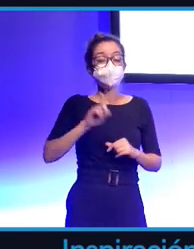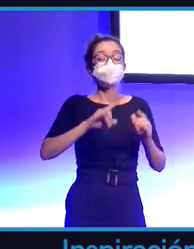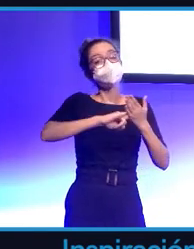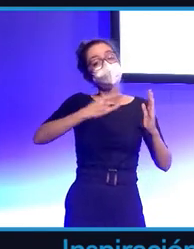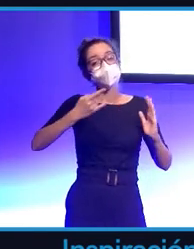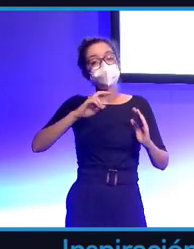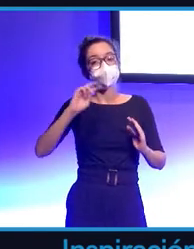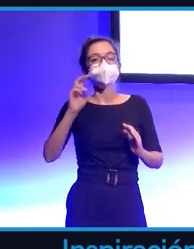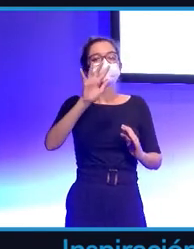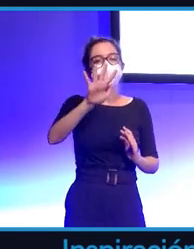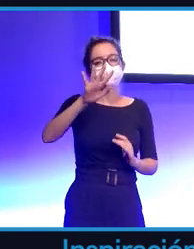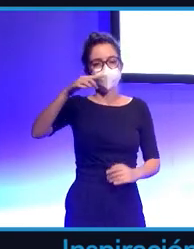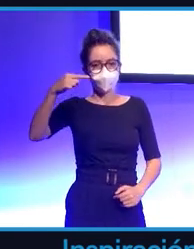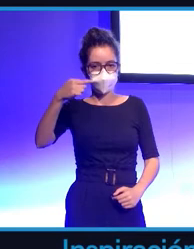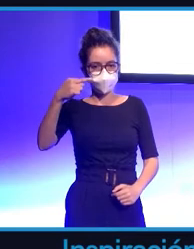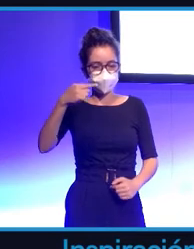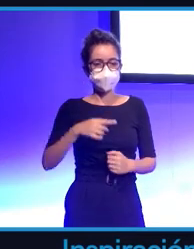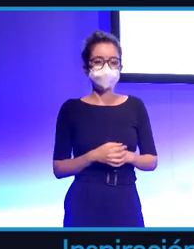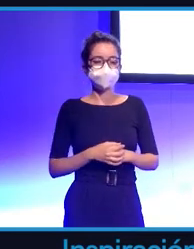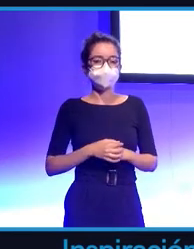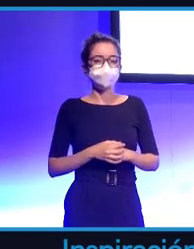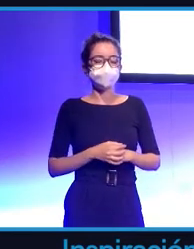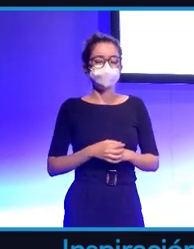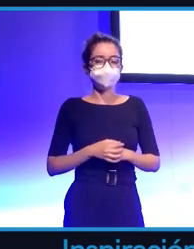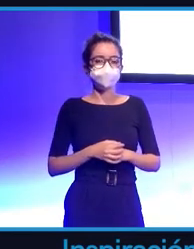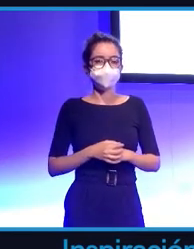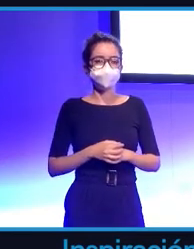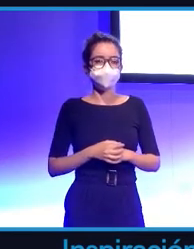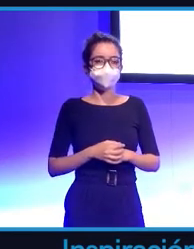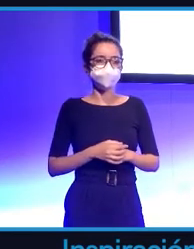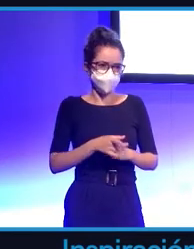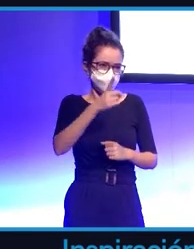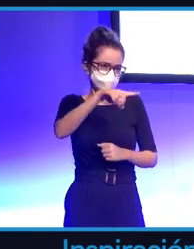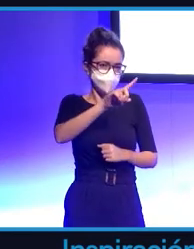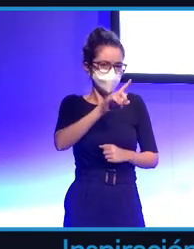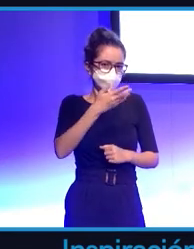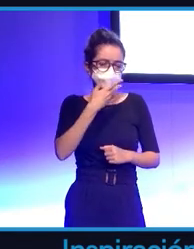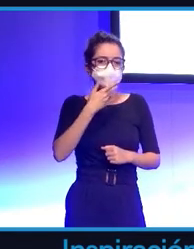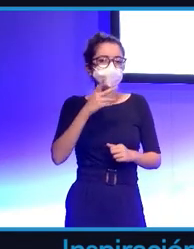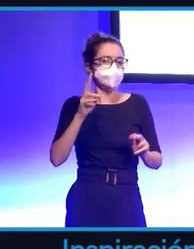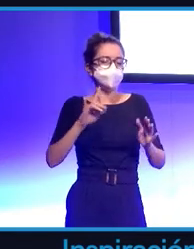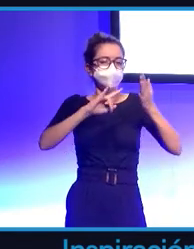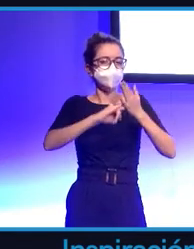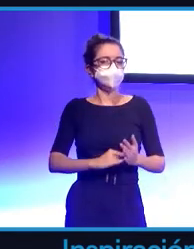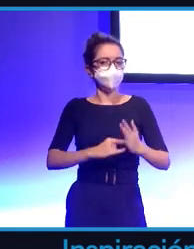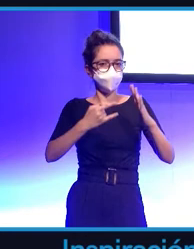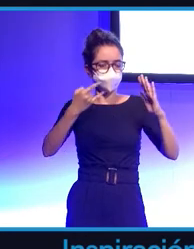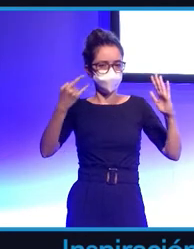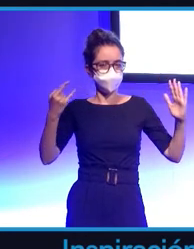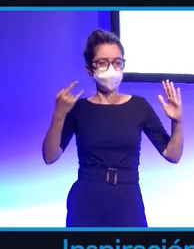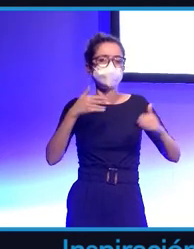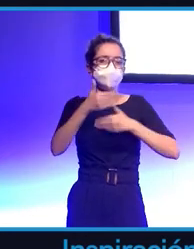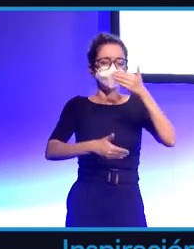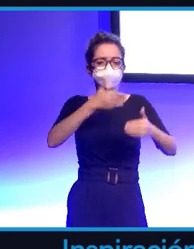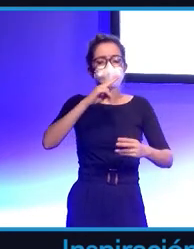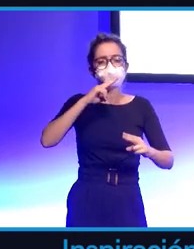importante también es el 5G. El 5G es una, lo oiréis mucho, que es una nueva tecnología de procesado, digamos,